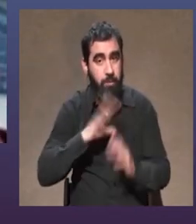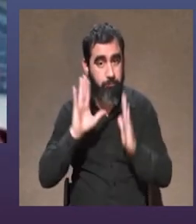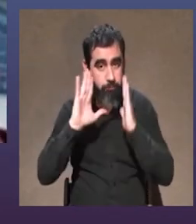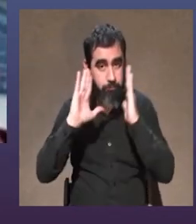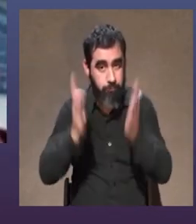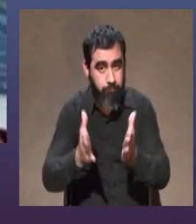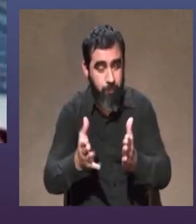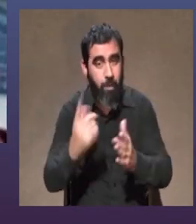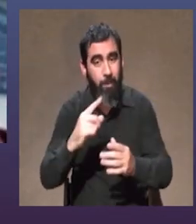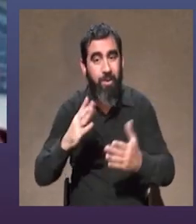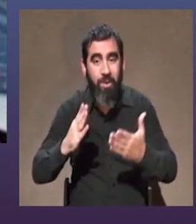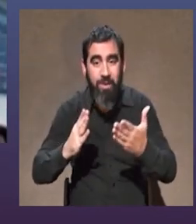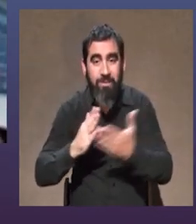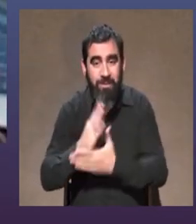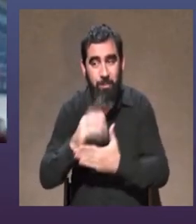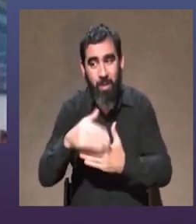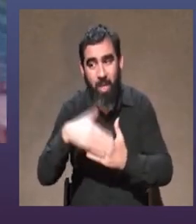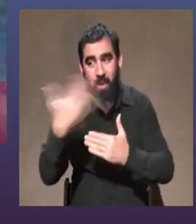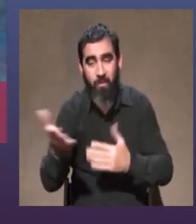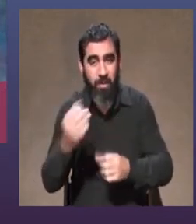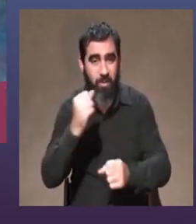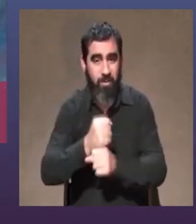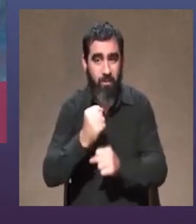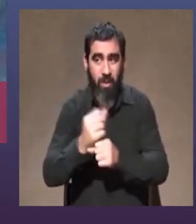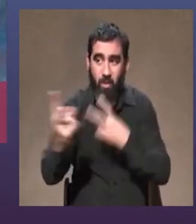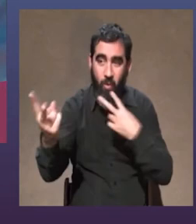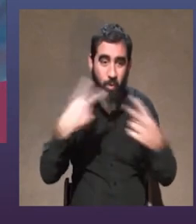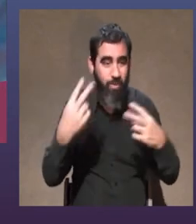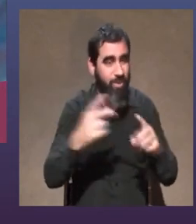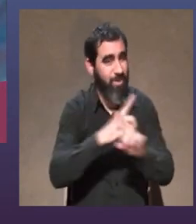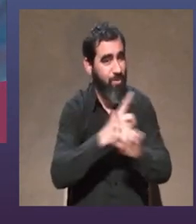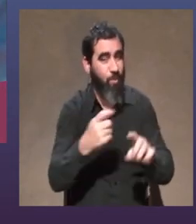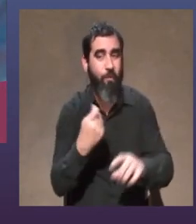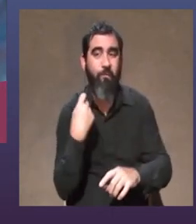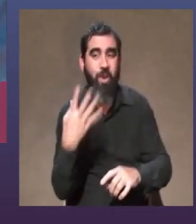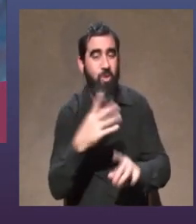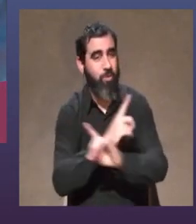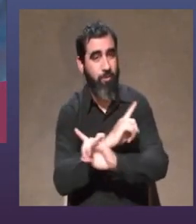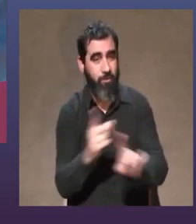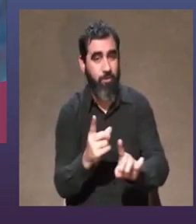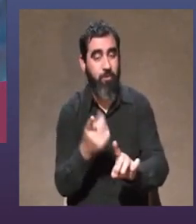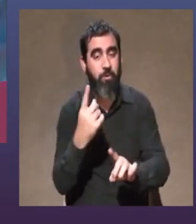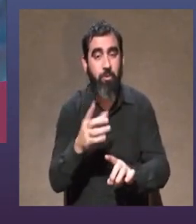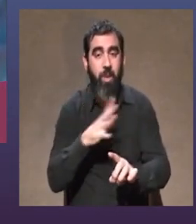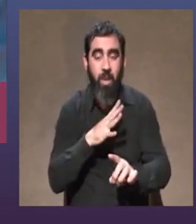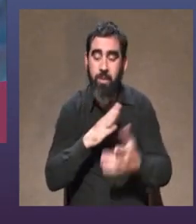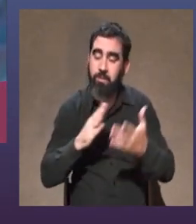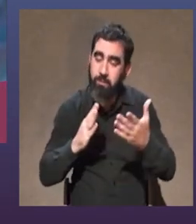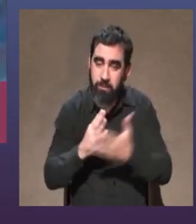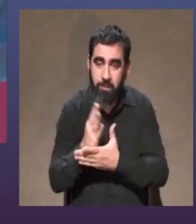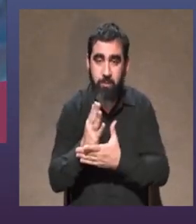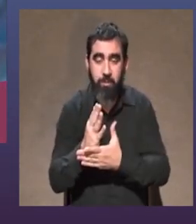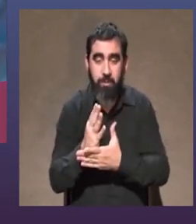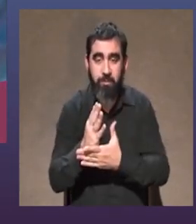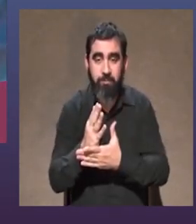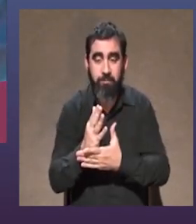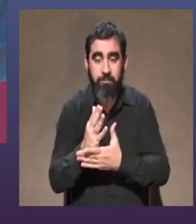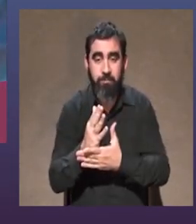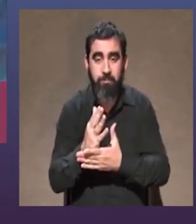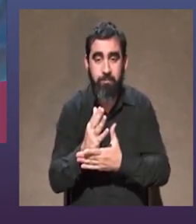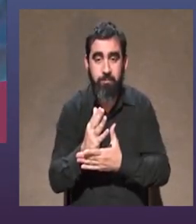con el que lo abordamos pero no siempre desde afuera nuestro trabajo es visto y valorado de esa forma entonces creo que hay como una permanente